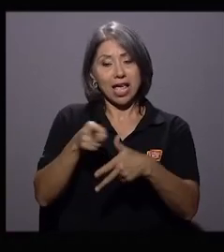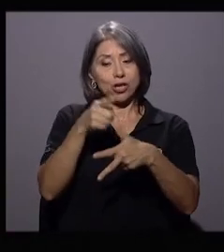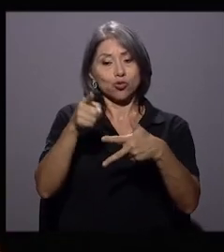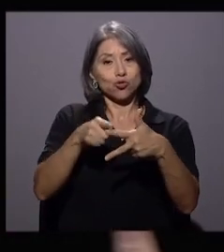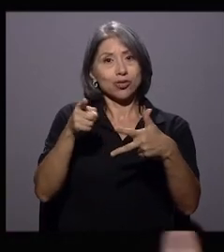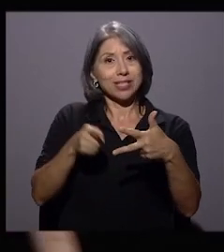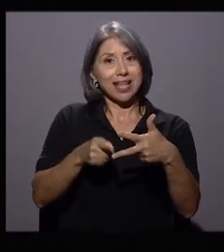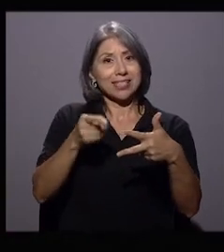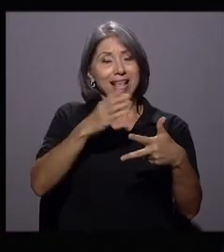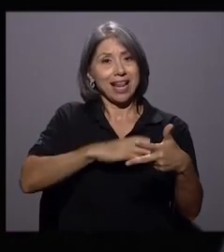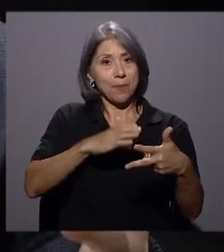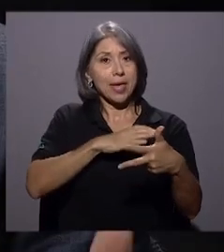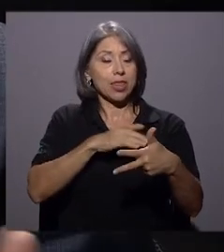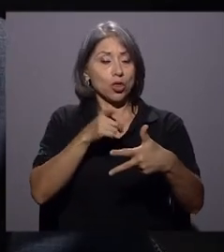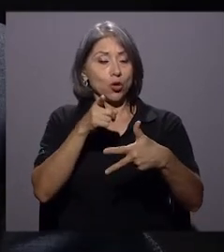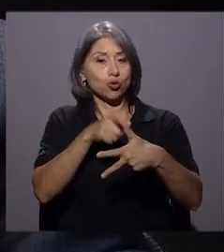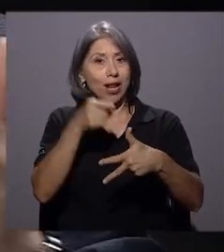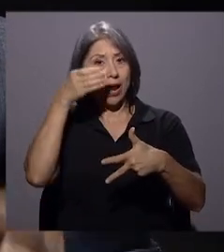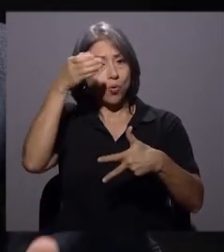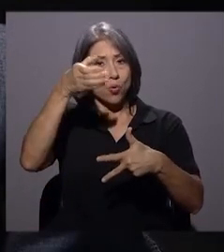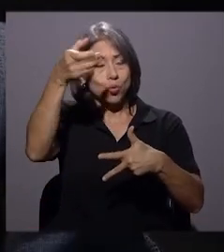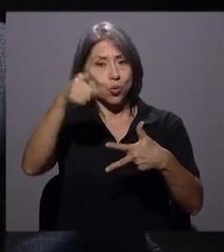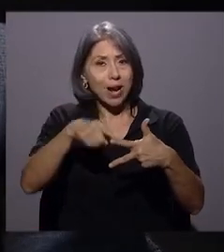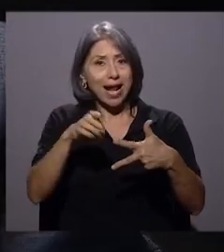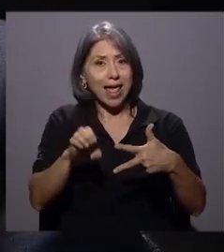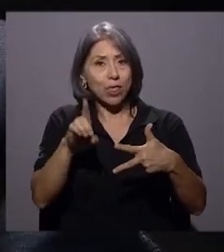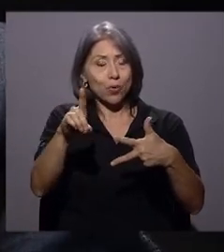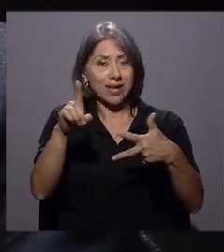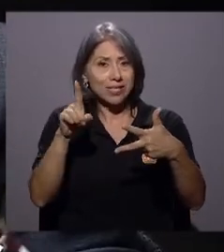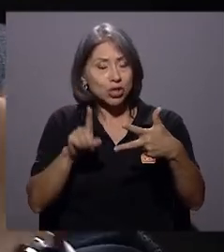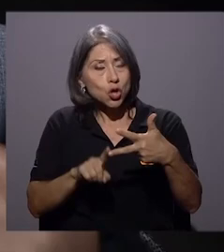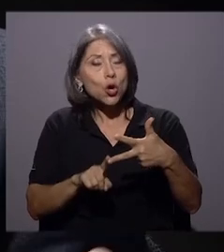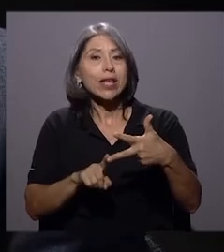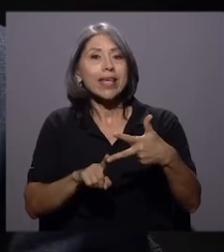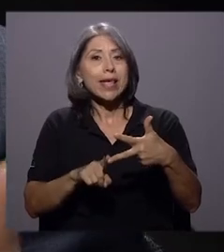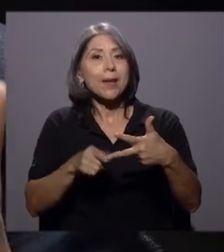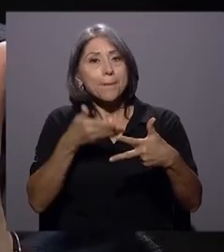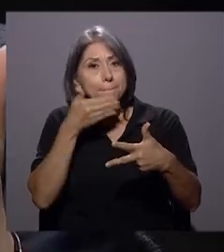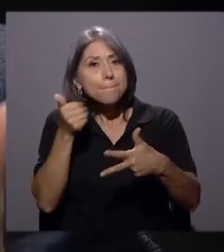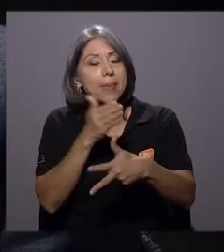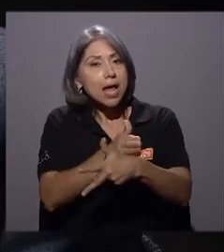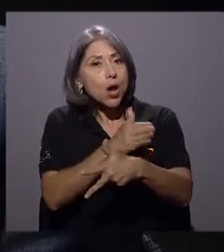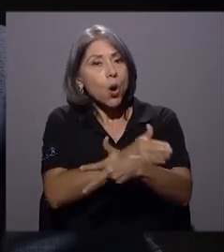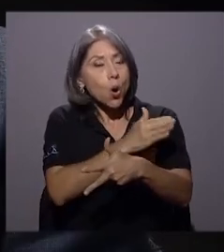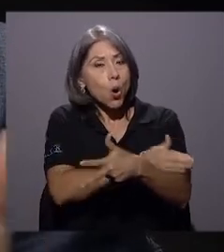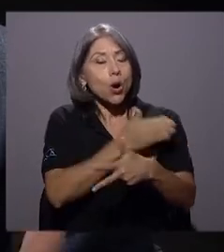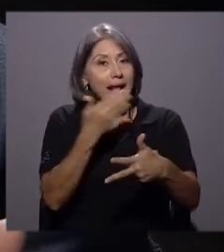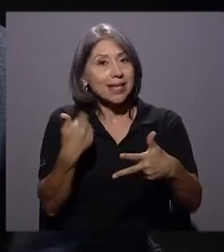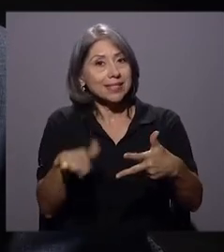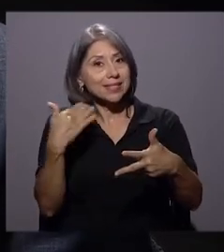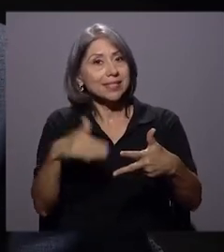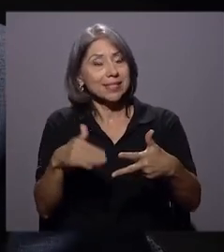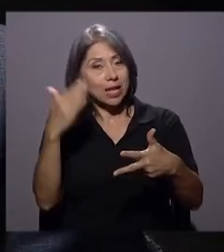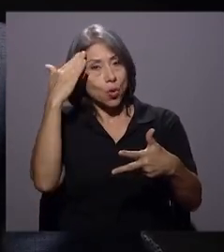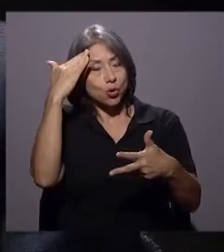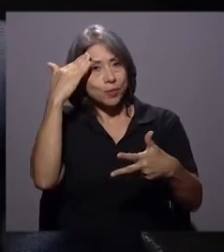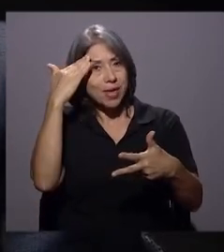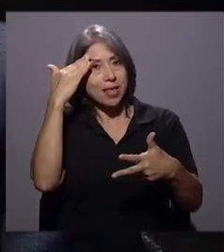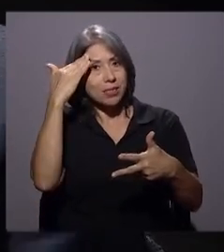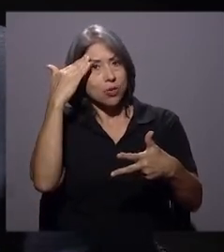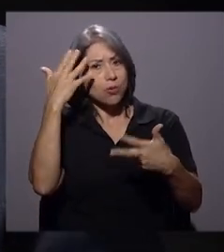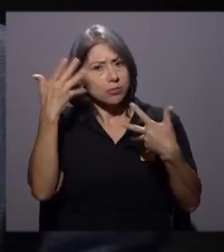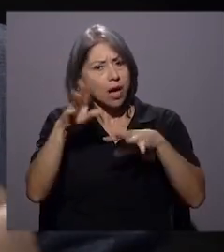elementos como lo es la cultura, la educación y mejoras sustancialmente el conocimiento.